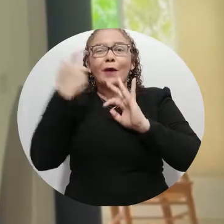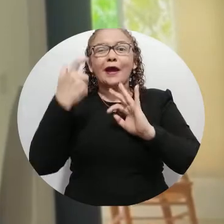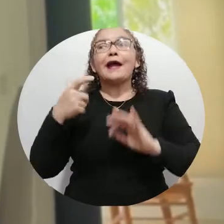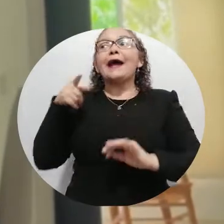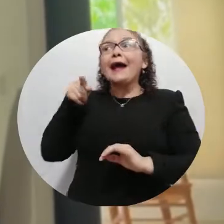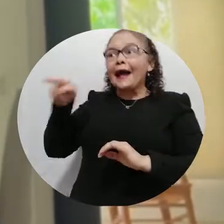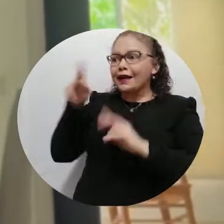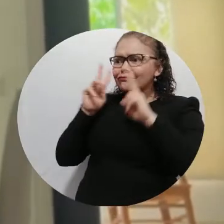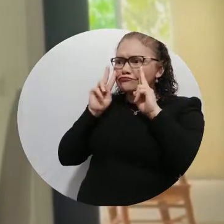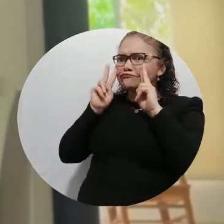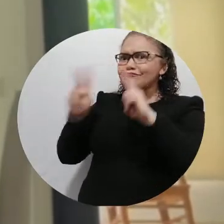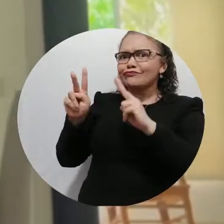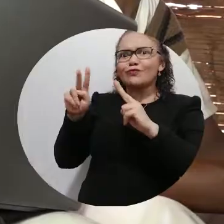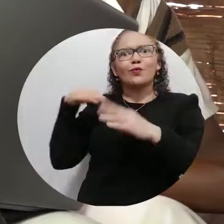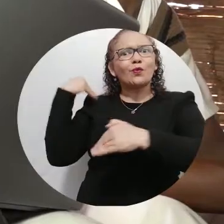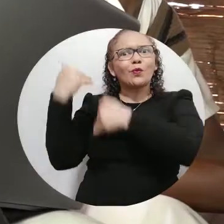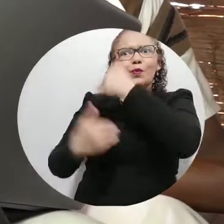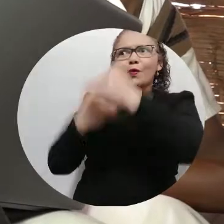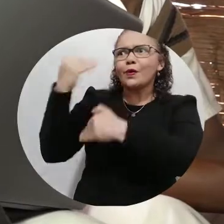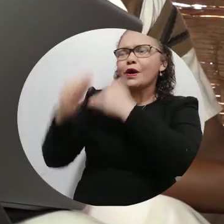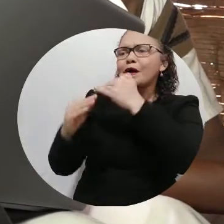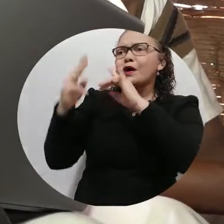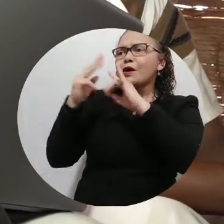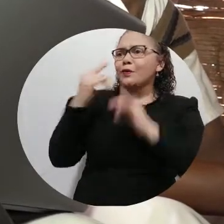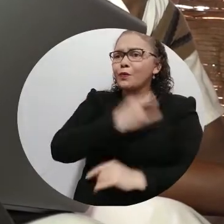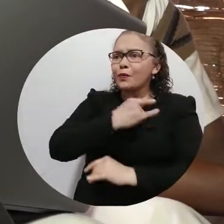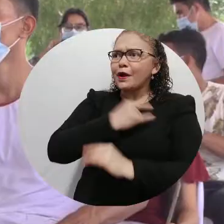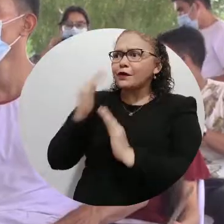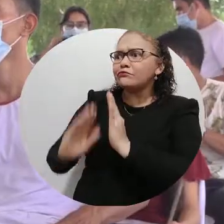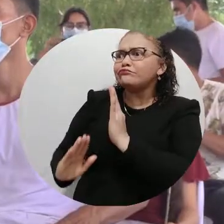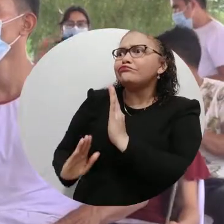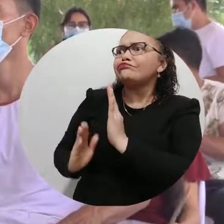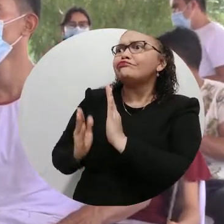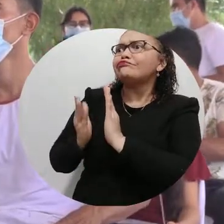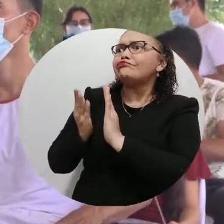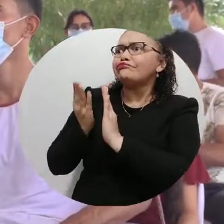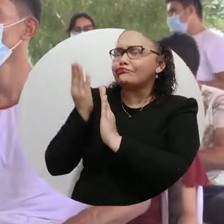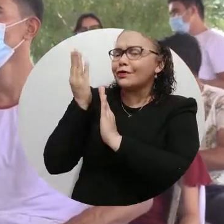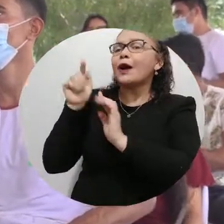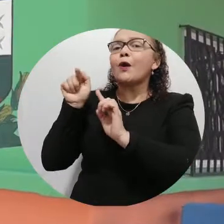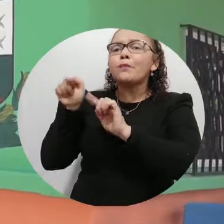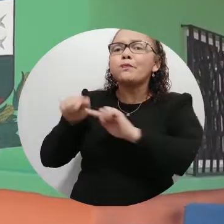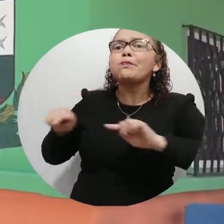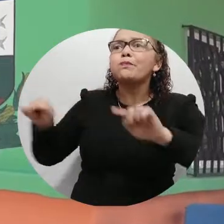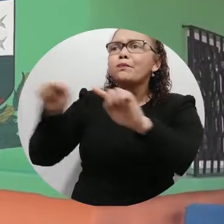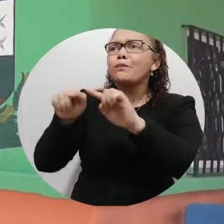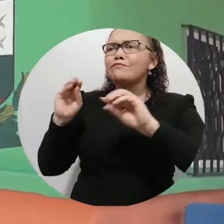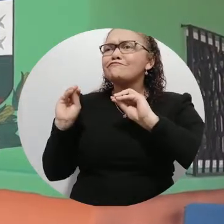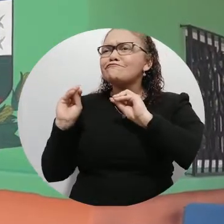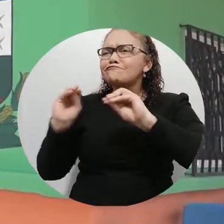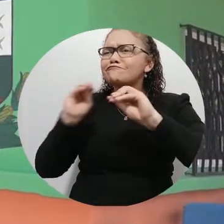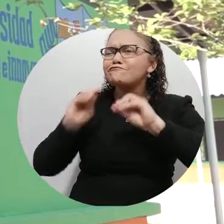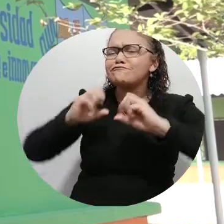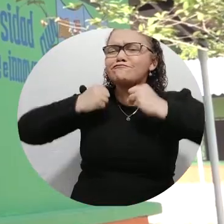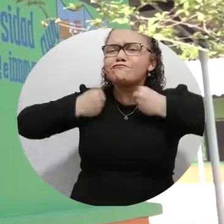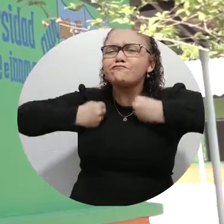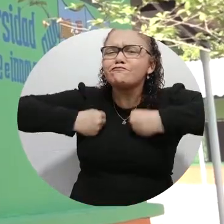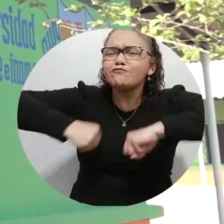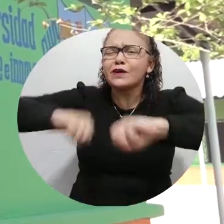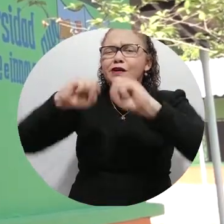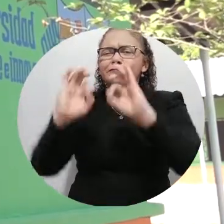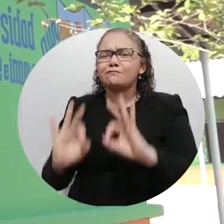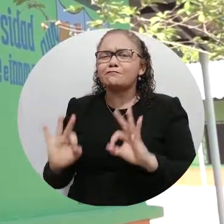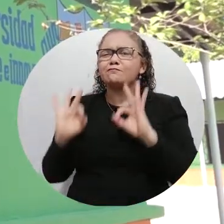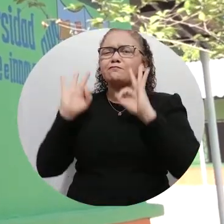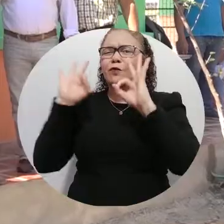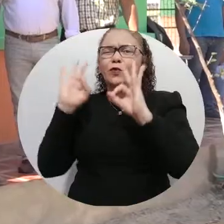demuestra la credibilidad que se está teniendo en esta institución, que esta universidad cada día se forja en tener una